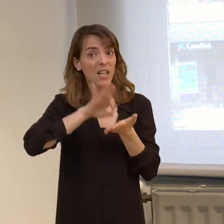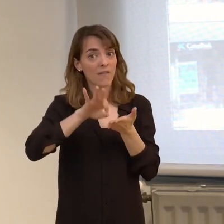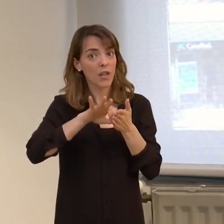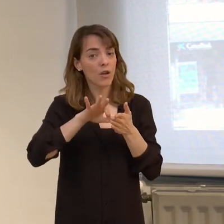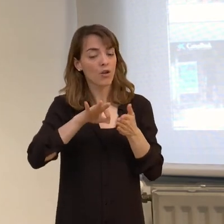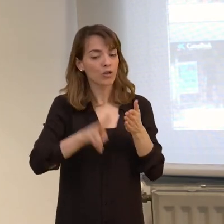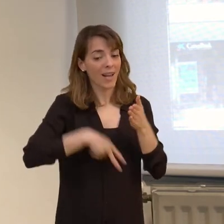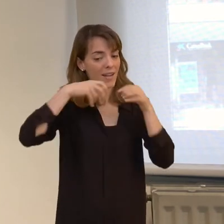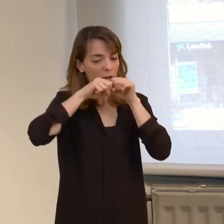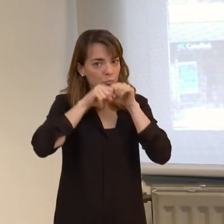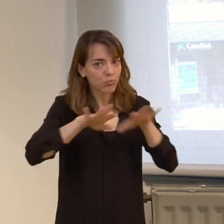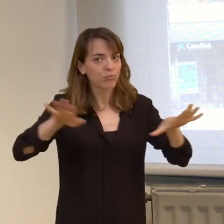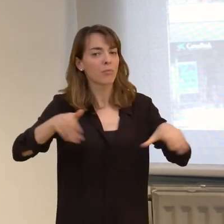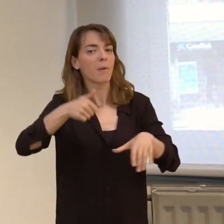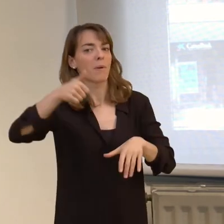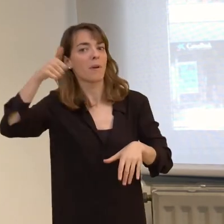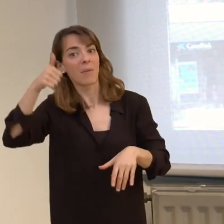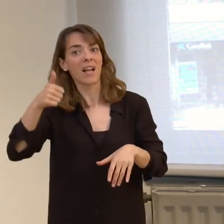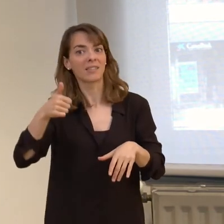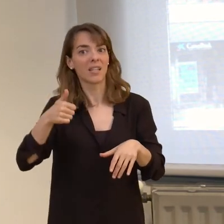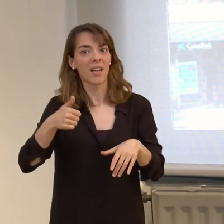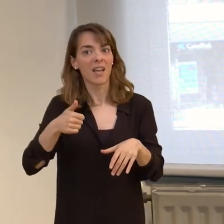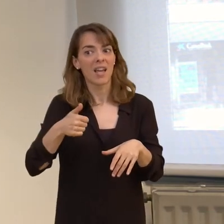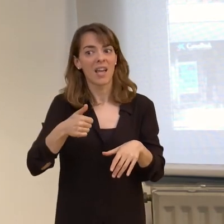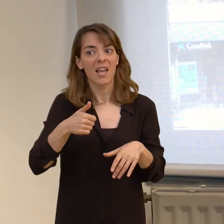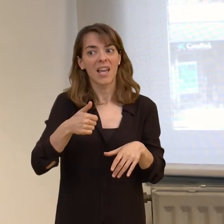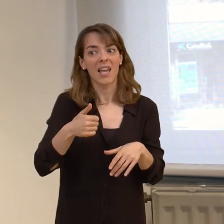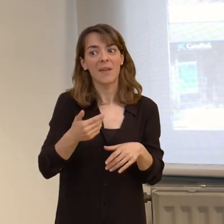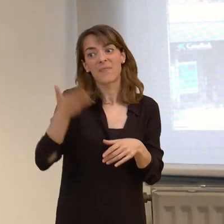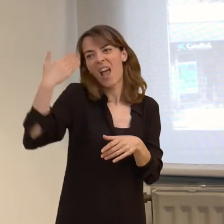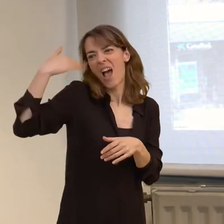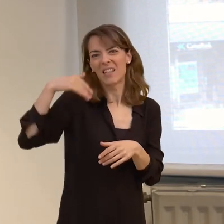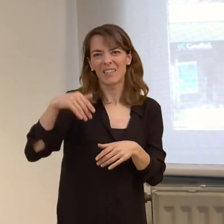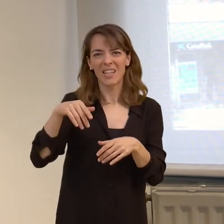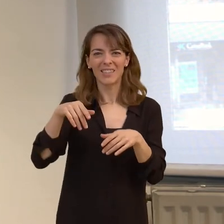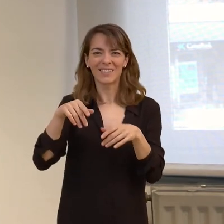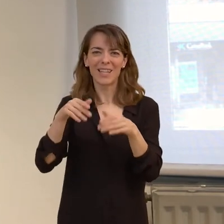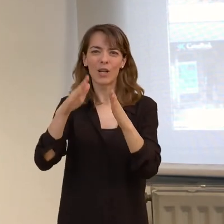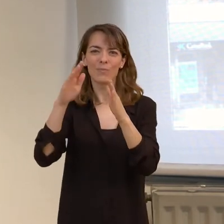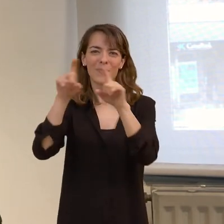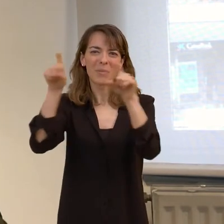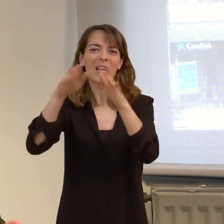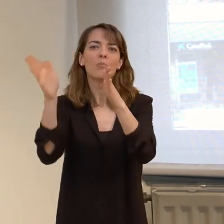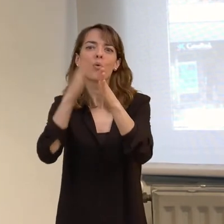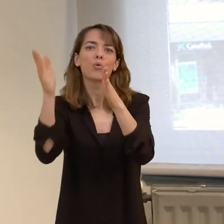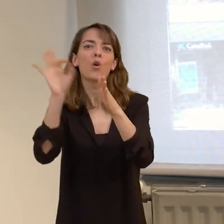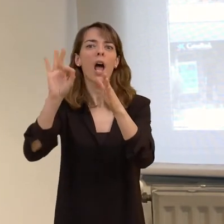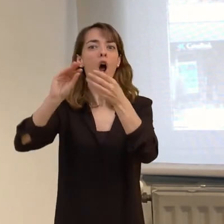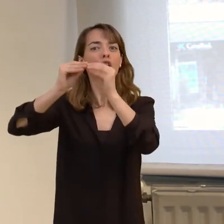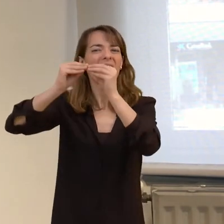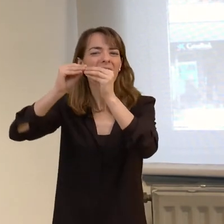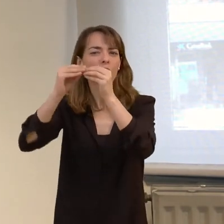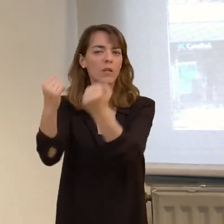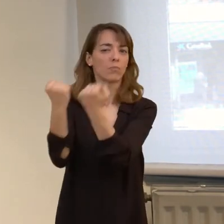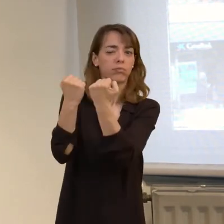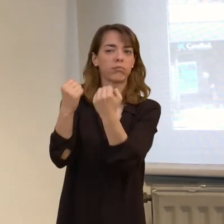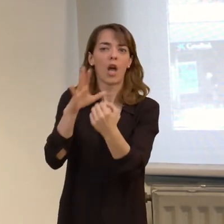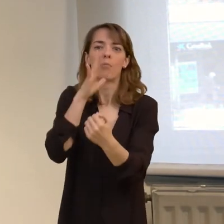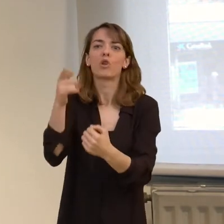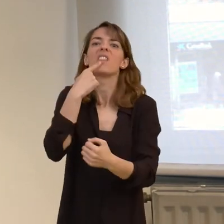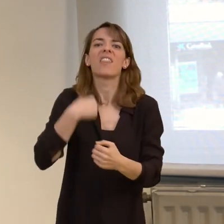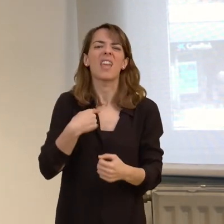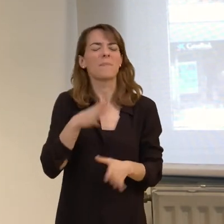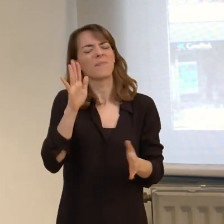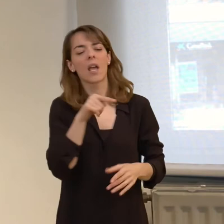servicios que ya no encontramos el rechazo de algunos productores, de algunos realizadores en cuanto que decían que este tipo de